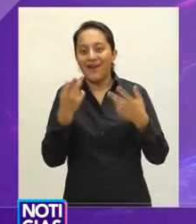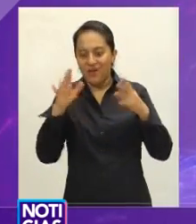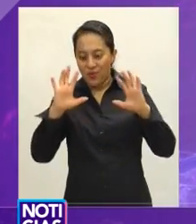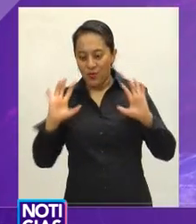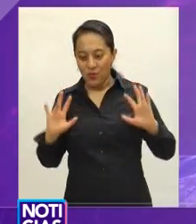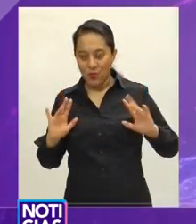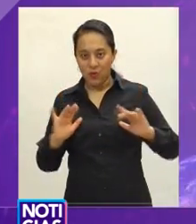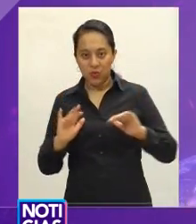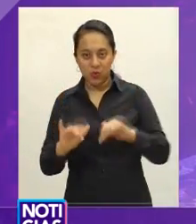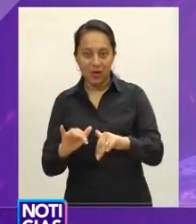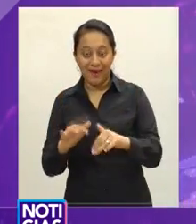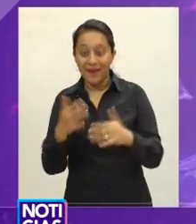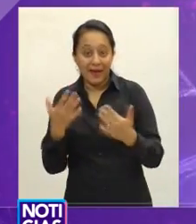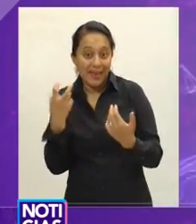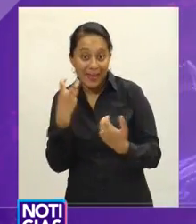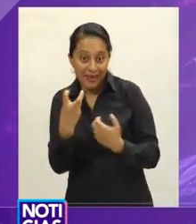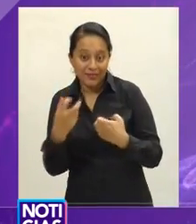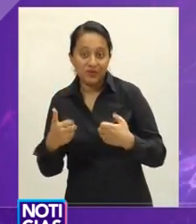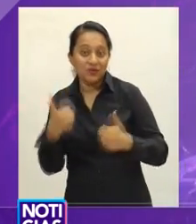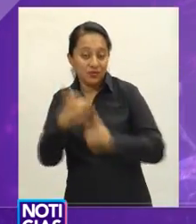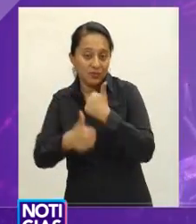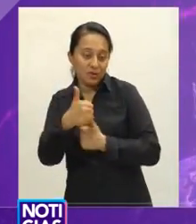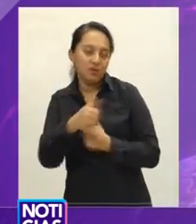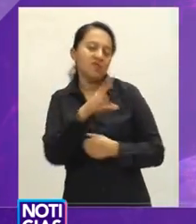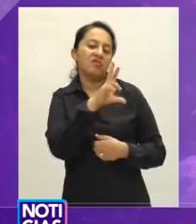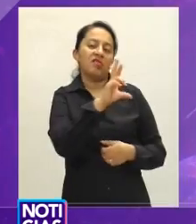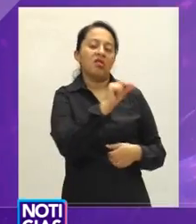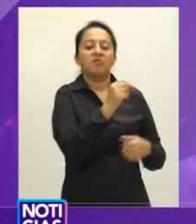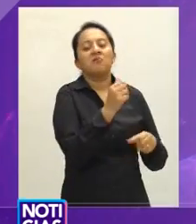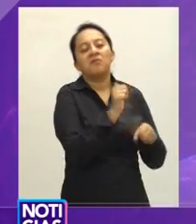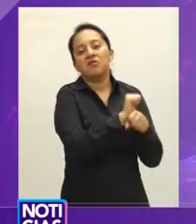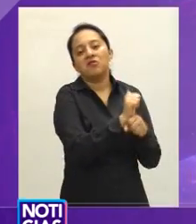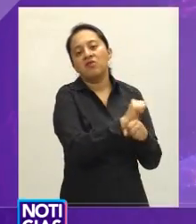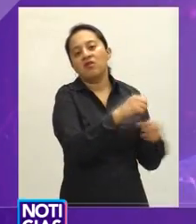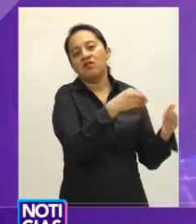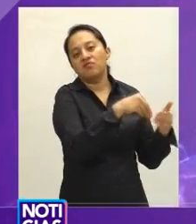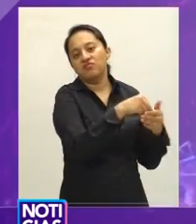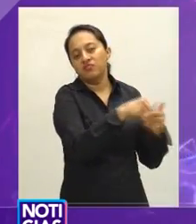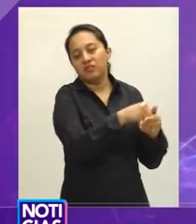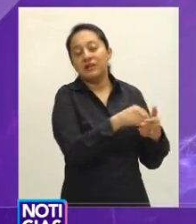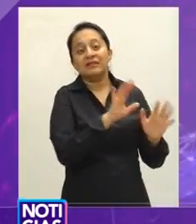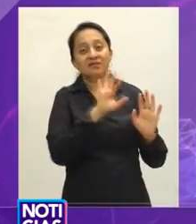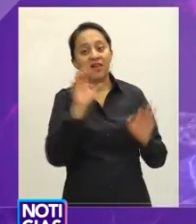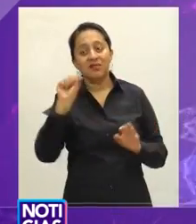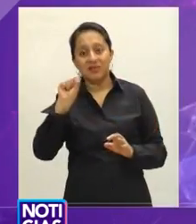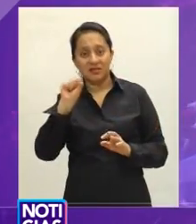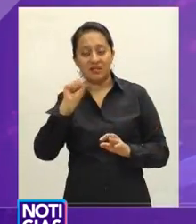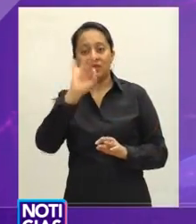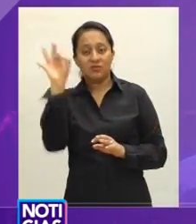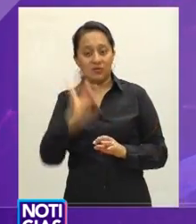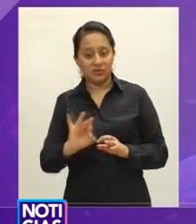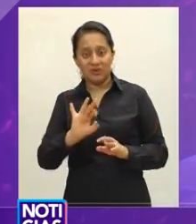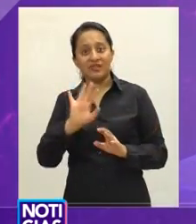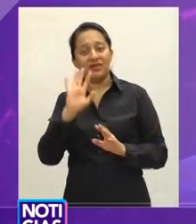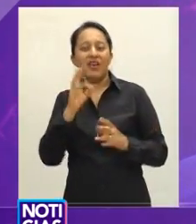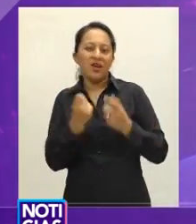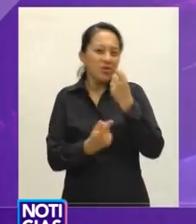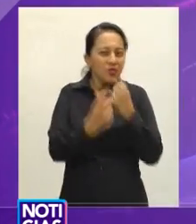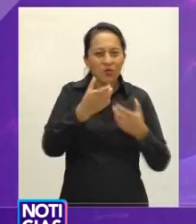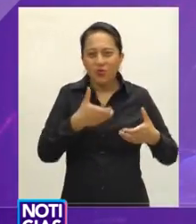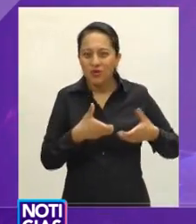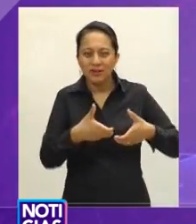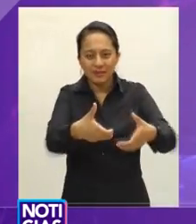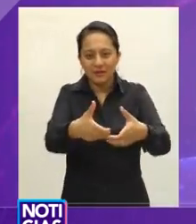de espacio de algunas calles del centro a través de la ampliación de banquetas y dejar de lado el proyecto de parquímetros que no daría